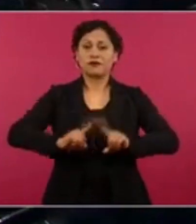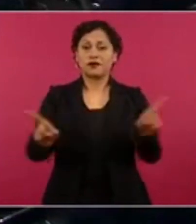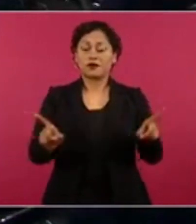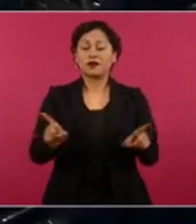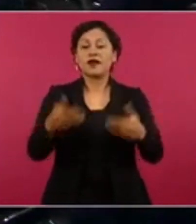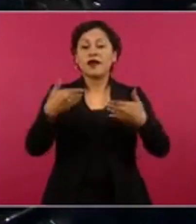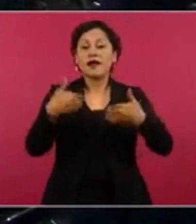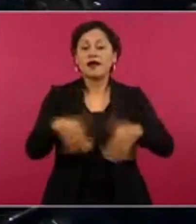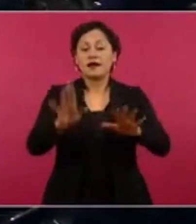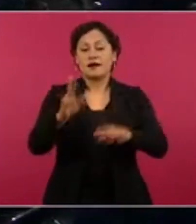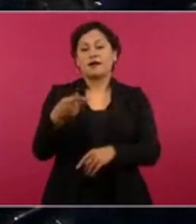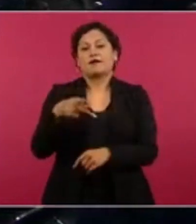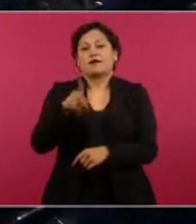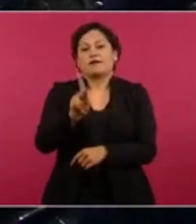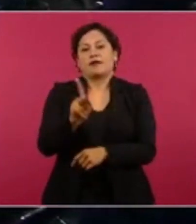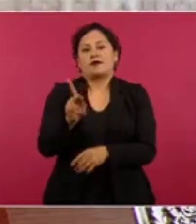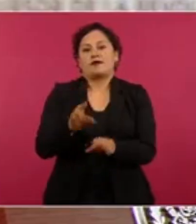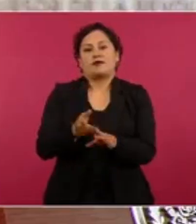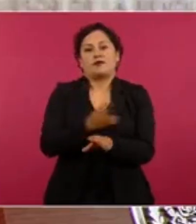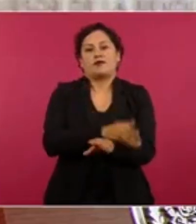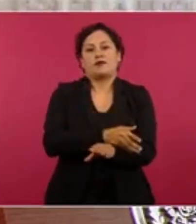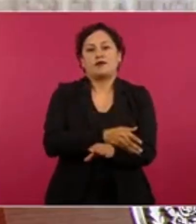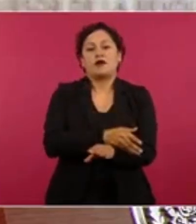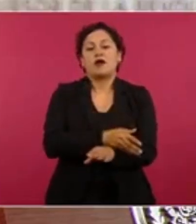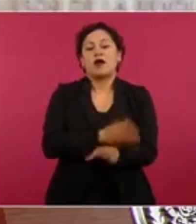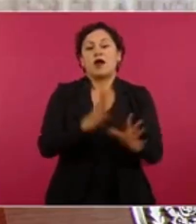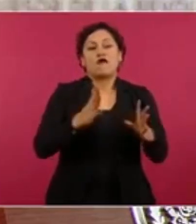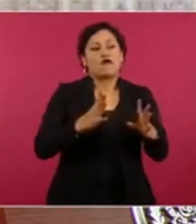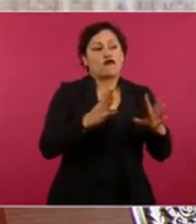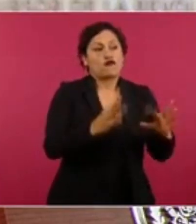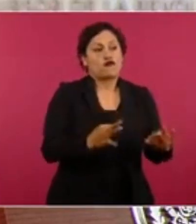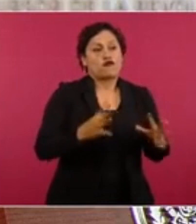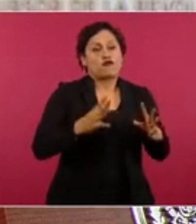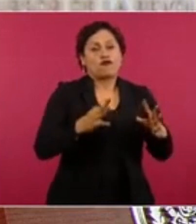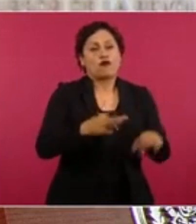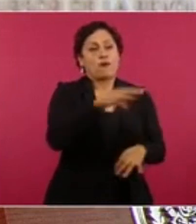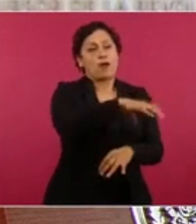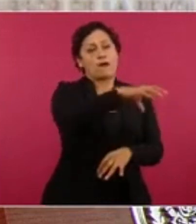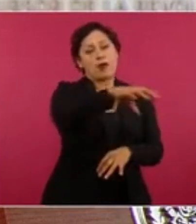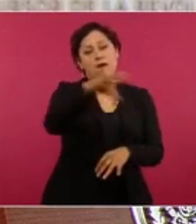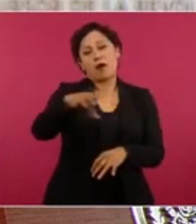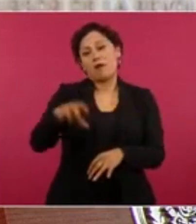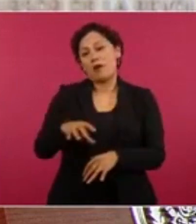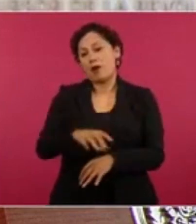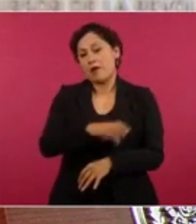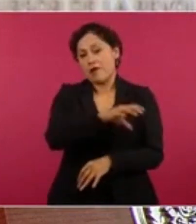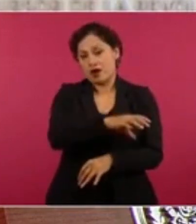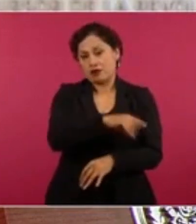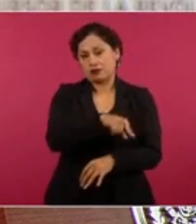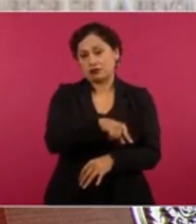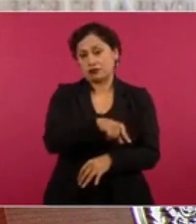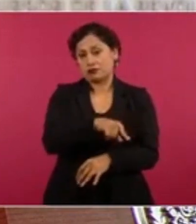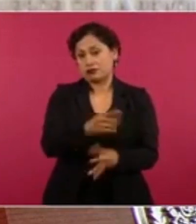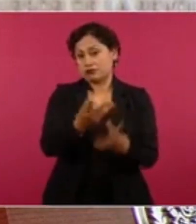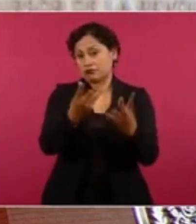organizaciones que se crearon de la llamada sociedad civil